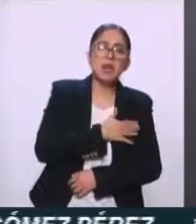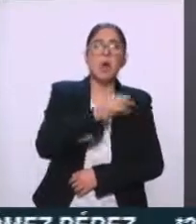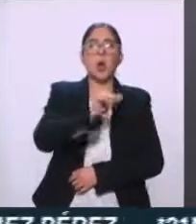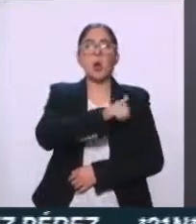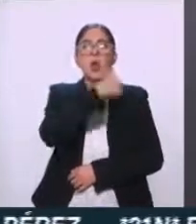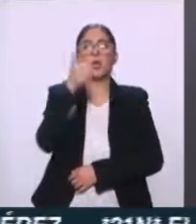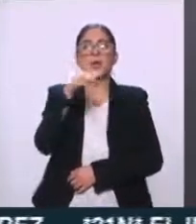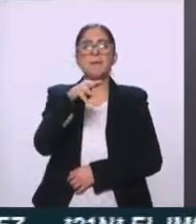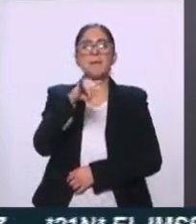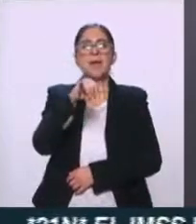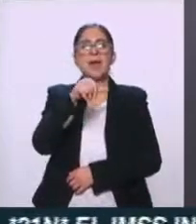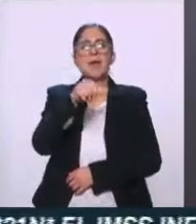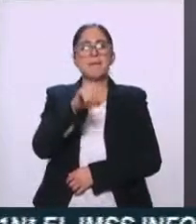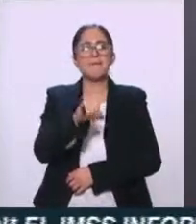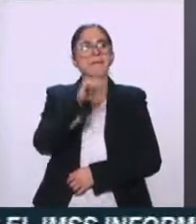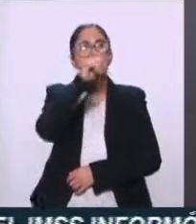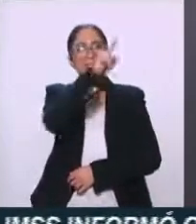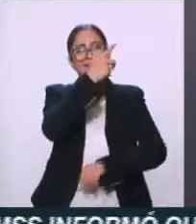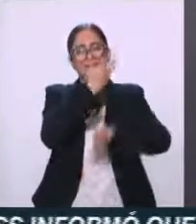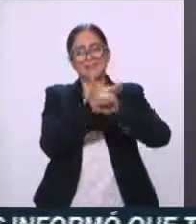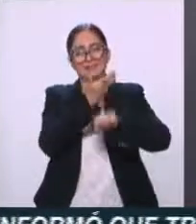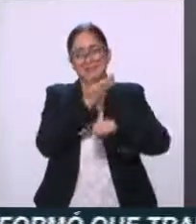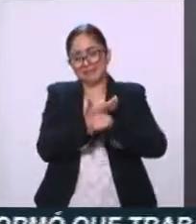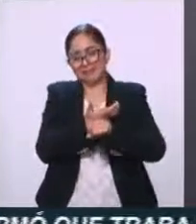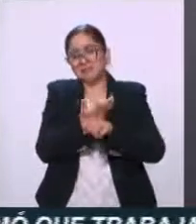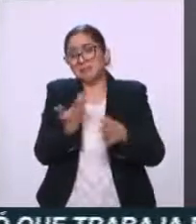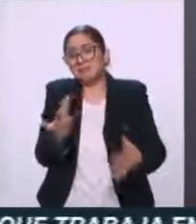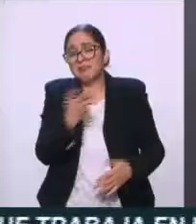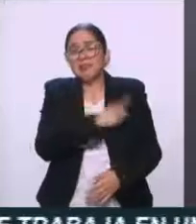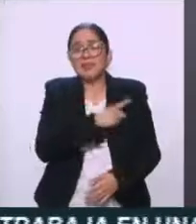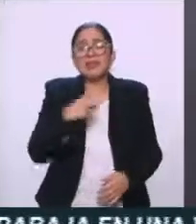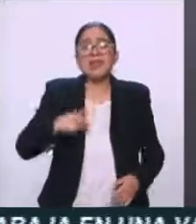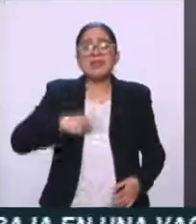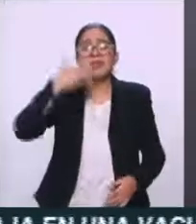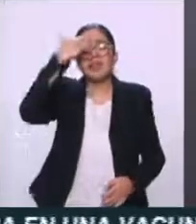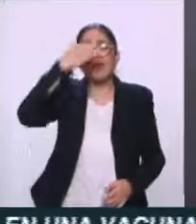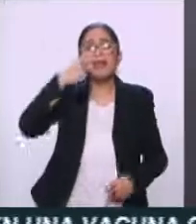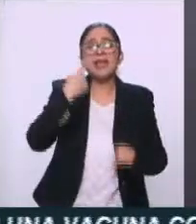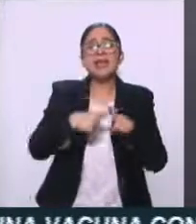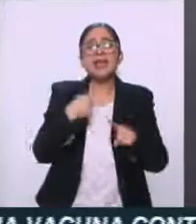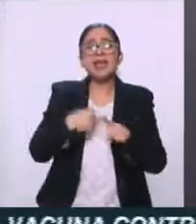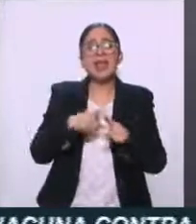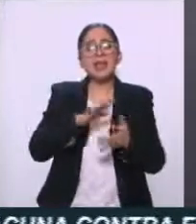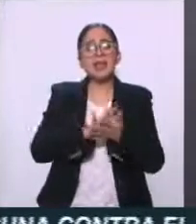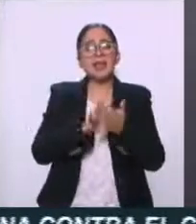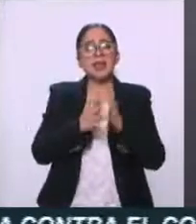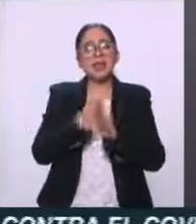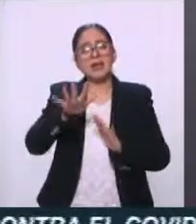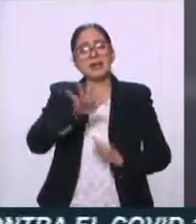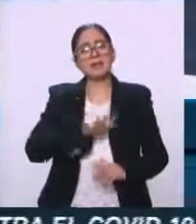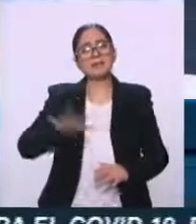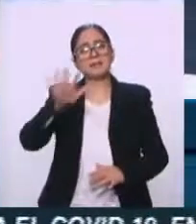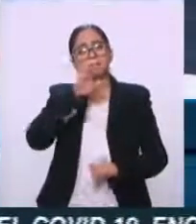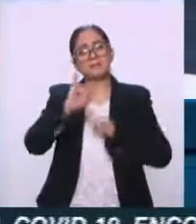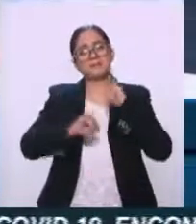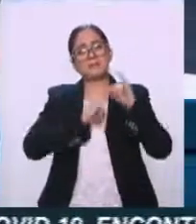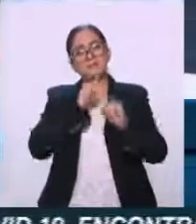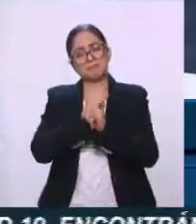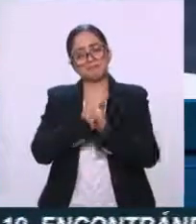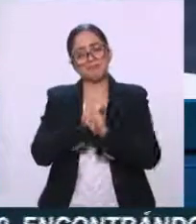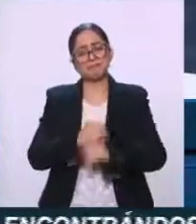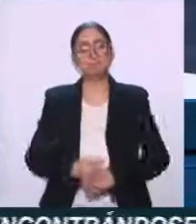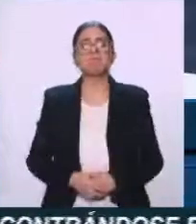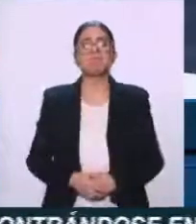Miami, en Estados Unidos. Entonces, hay que ver quién está detrás de esta operación internacional, ¿no? Oye, hay que ver quién está detrás, pero no había